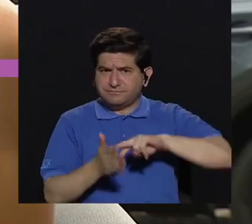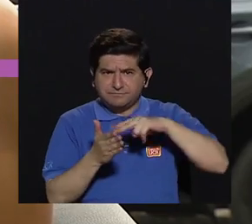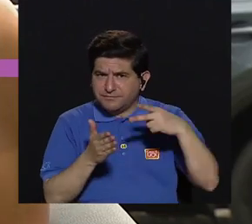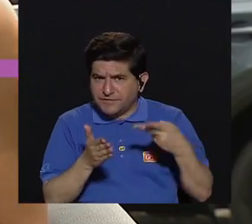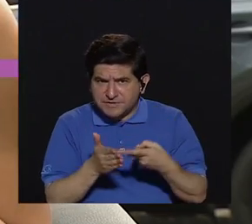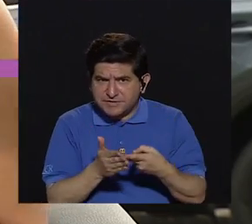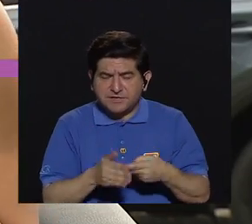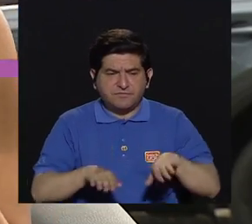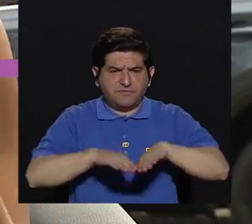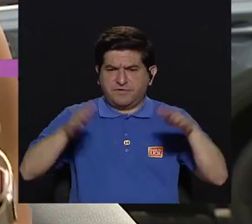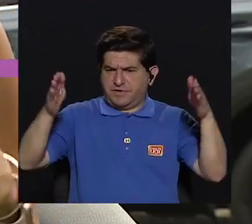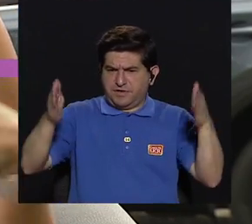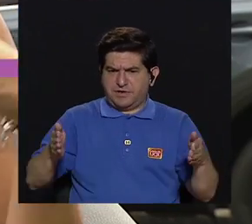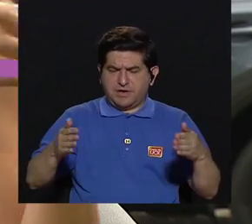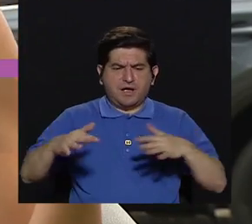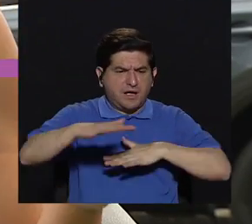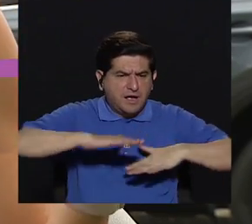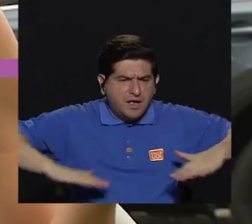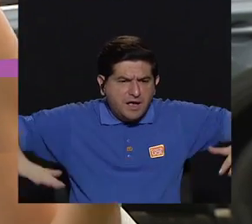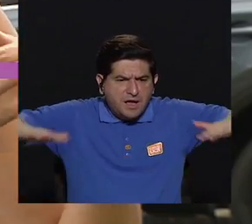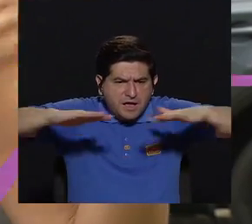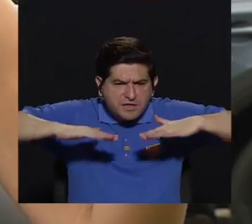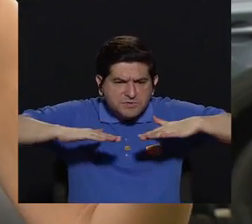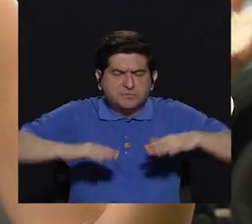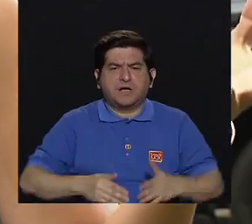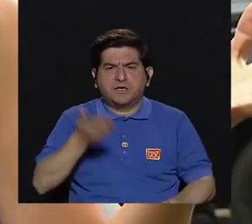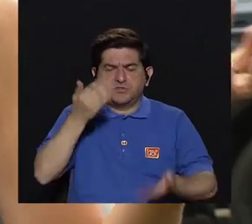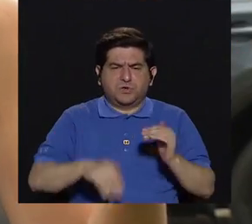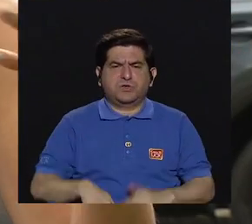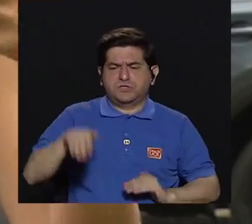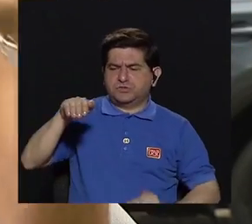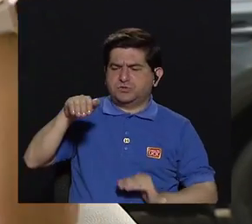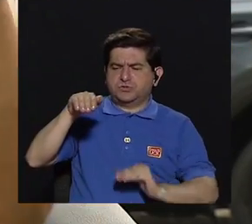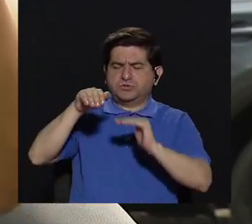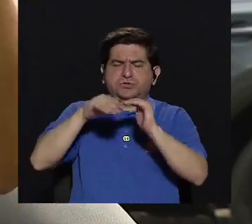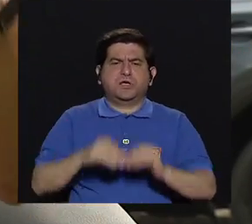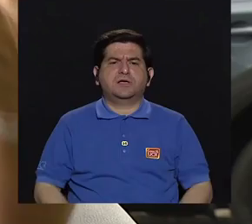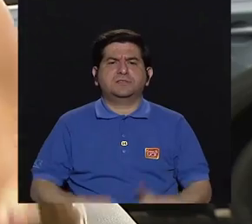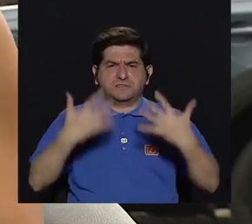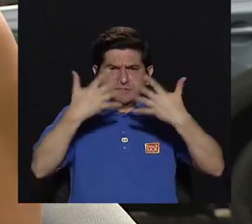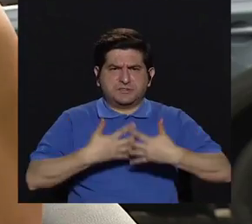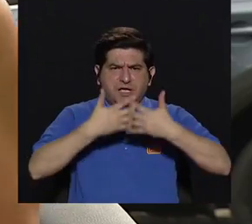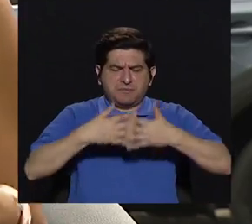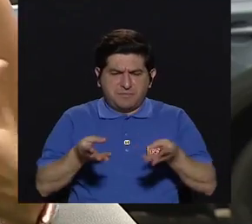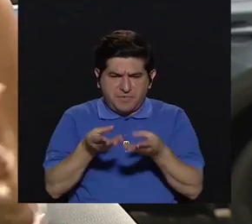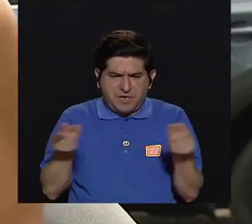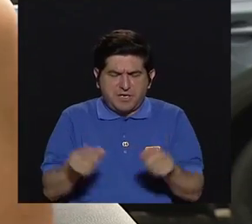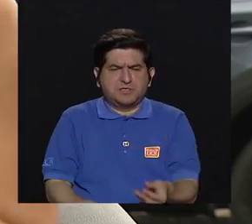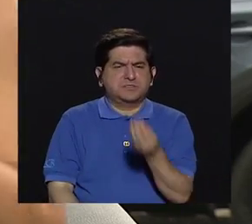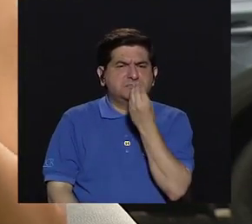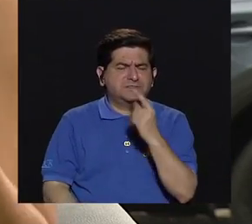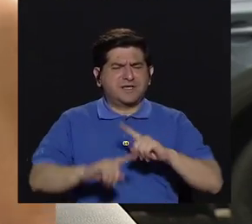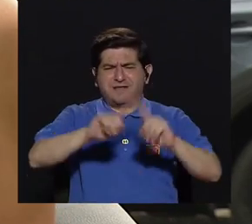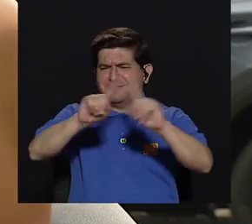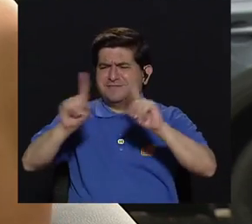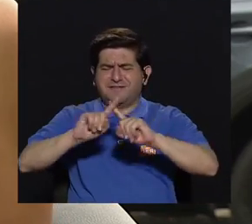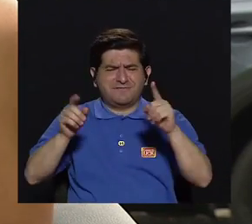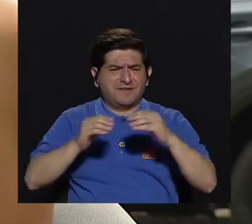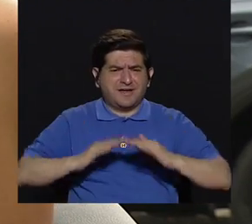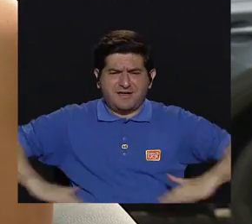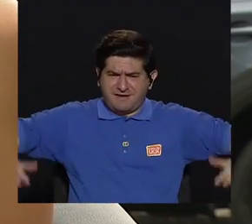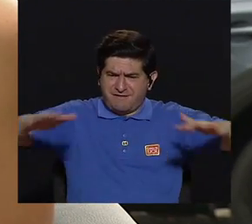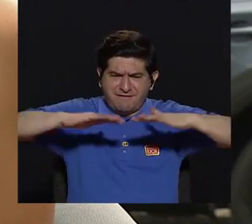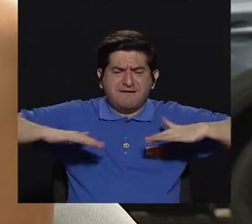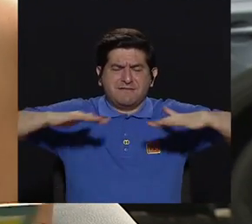refiero a mi escritorio, el cubículo, una bodega, una planta de producción de alimentos, sea, tan diverso el